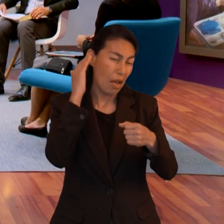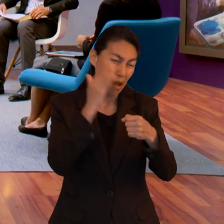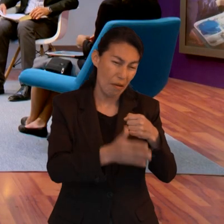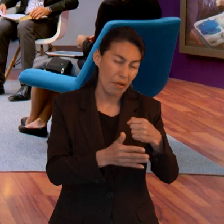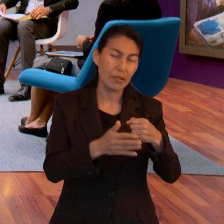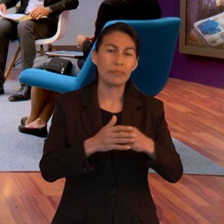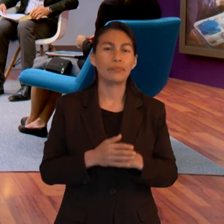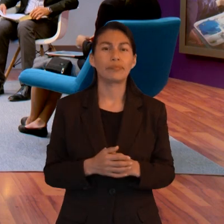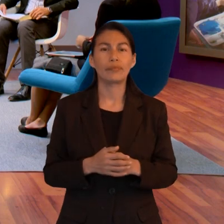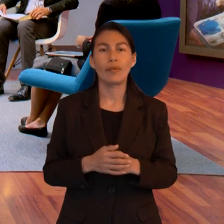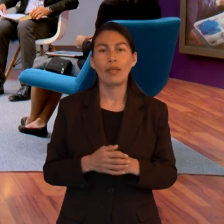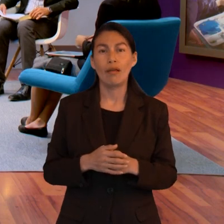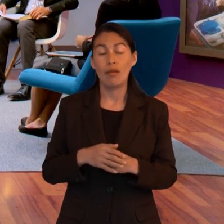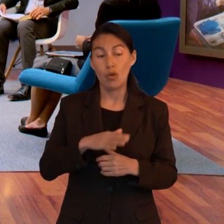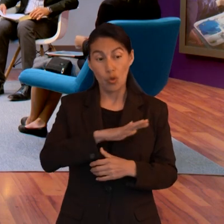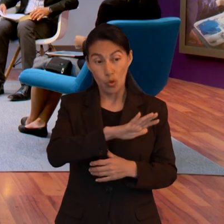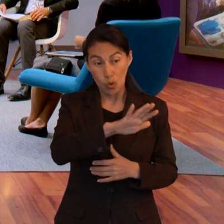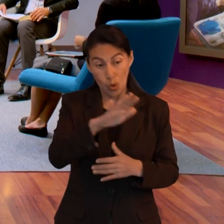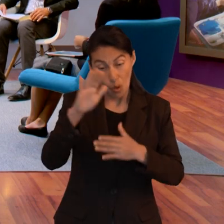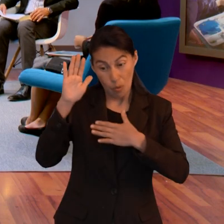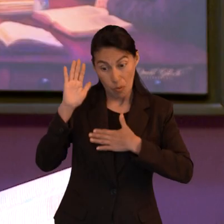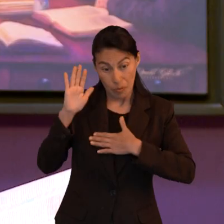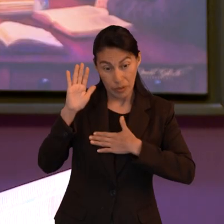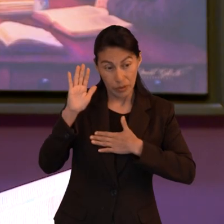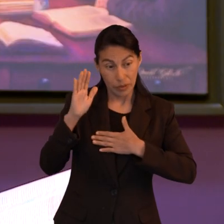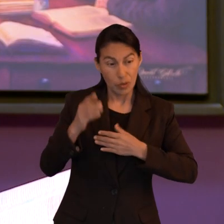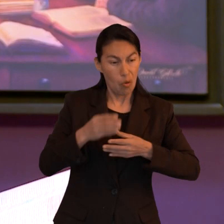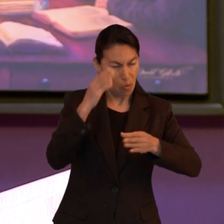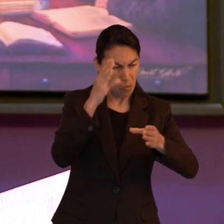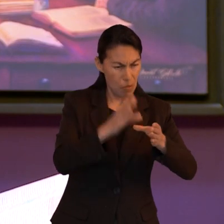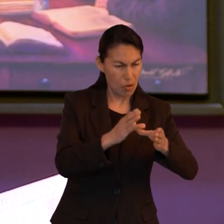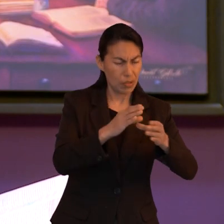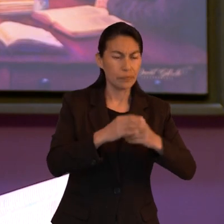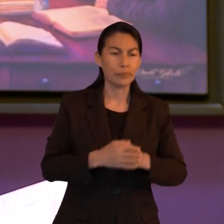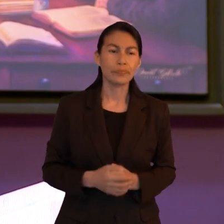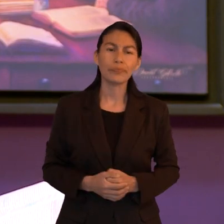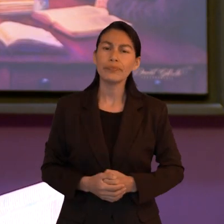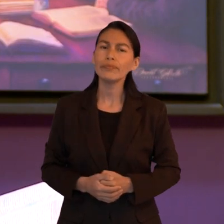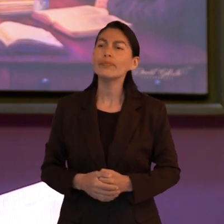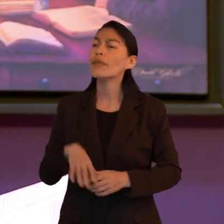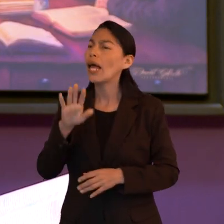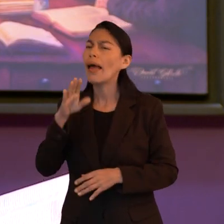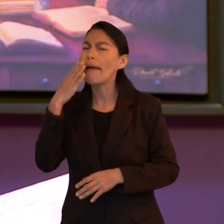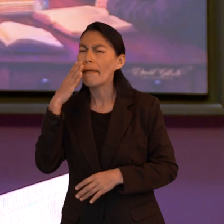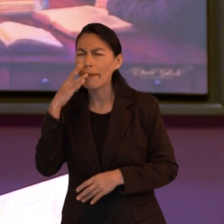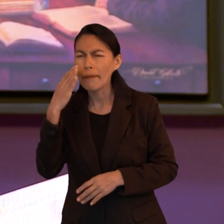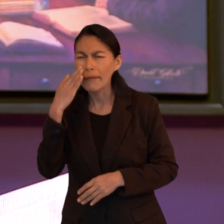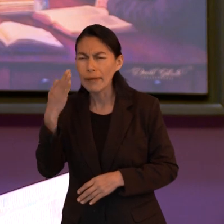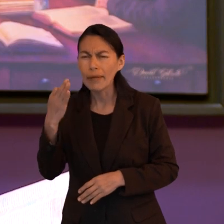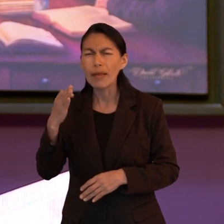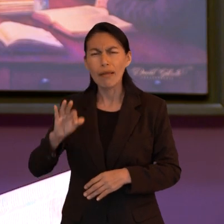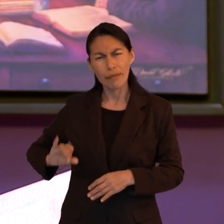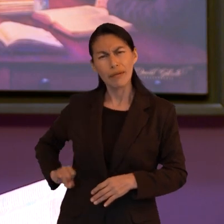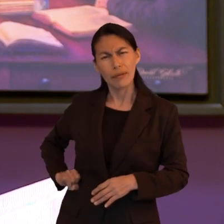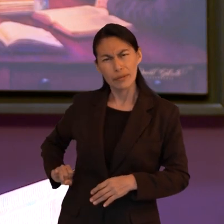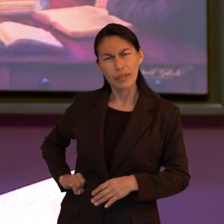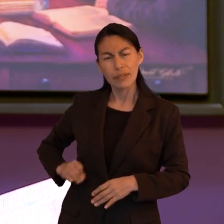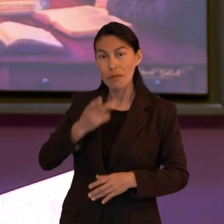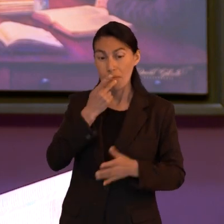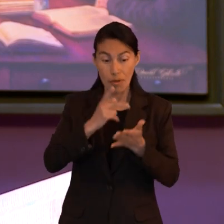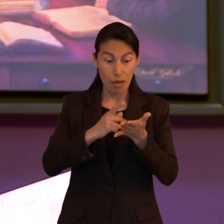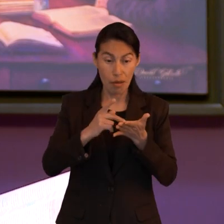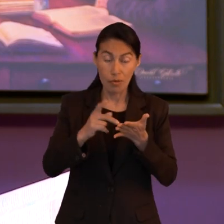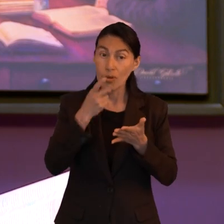su pueblo. Claro que sí. Y Pablo es interesante que él hace una llamada de atención en el